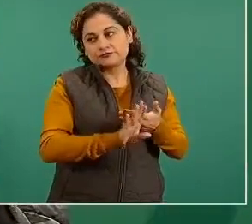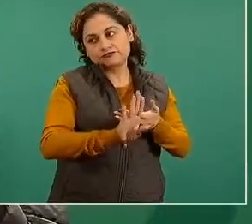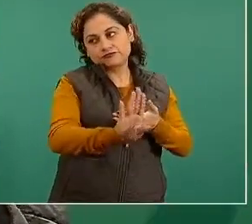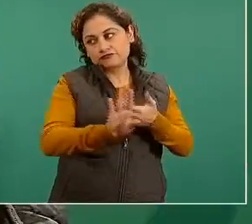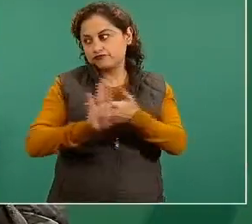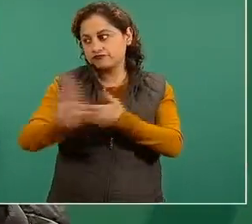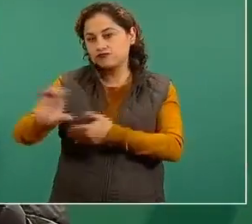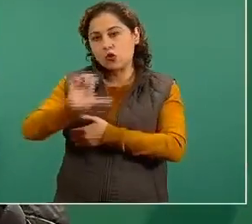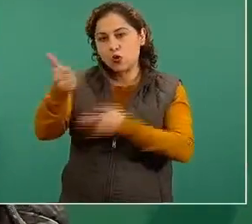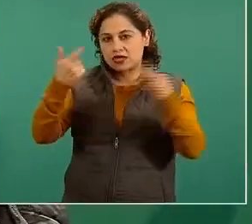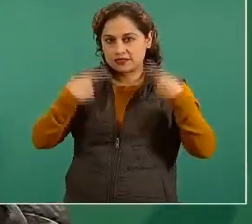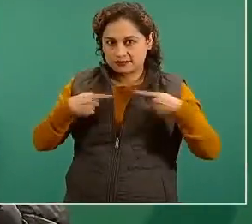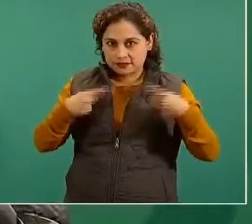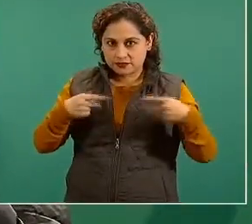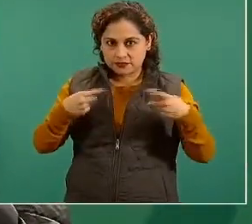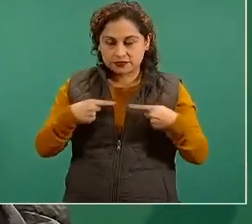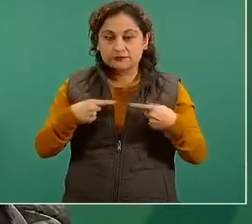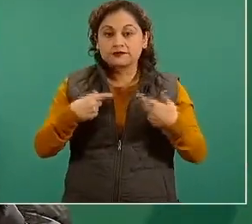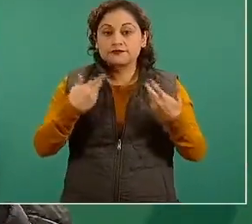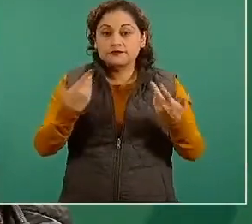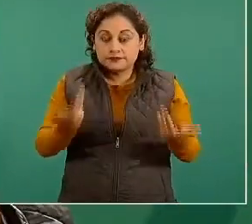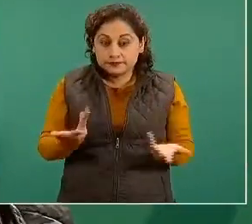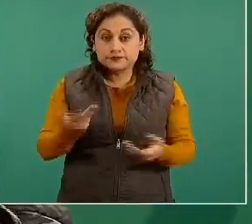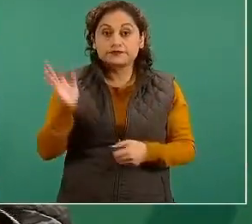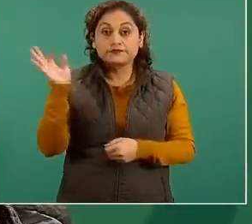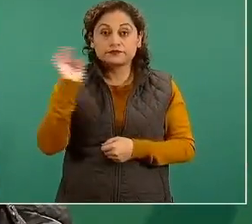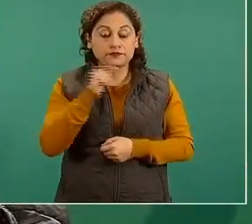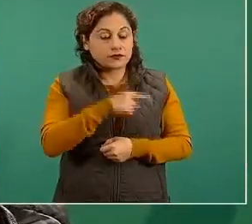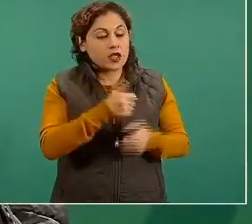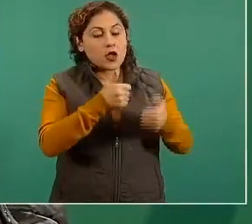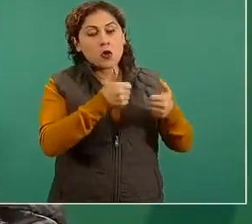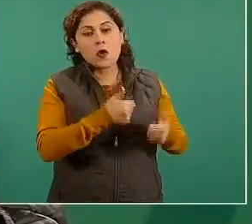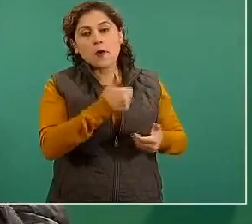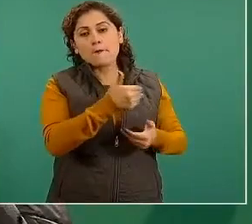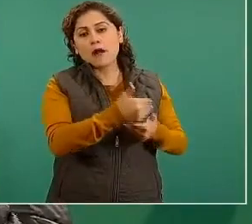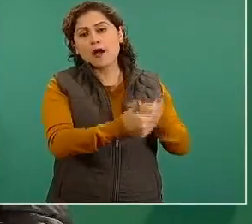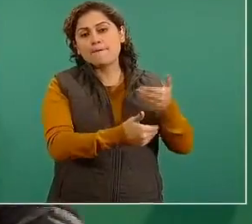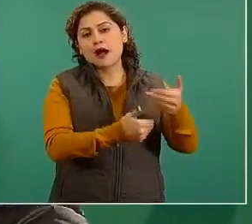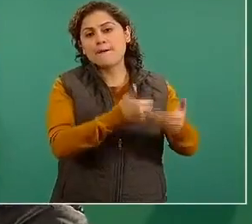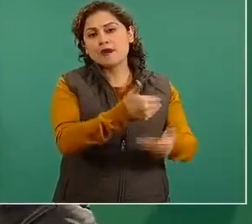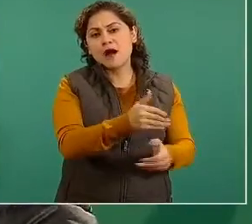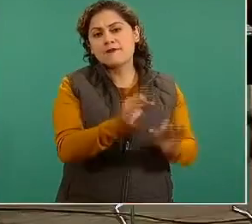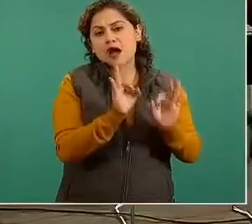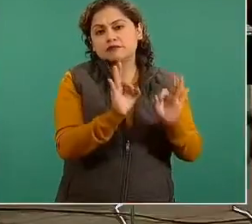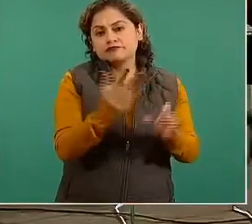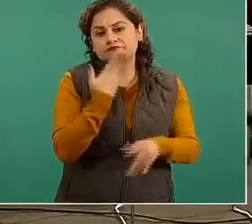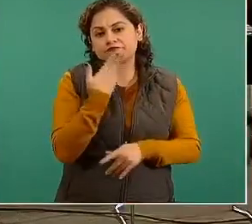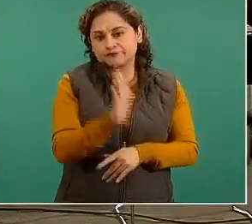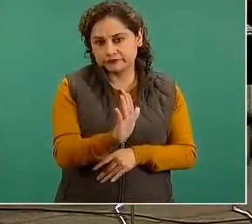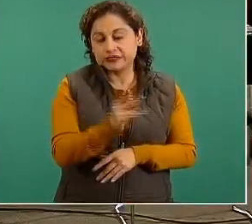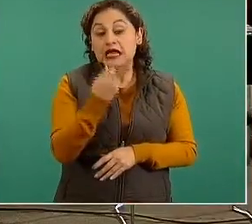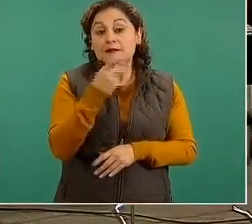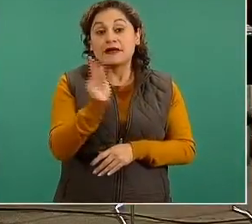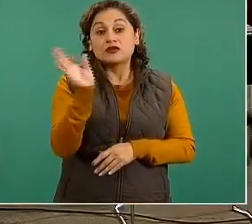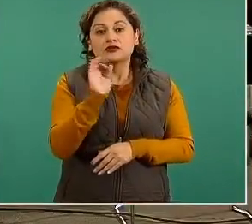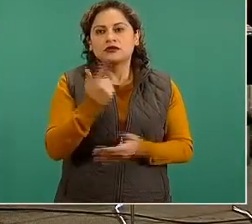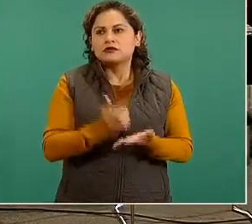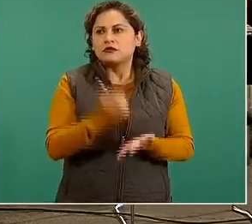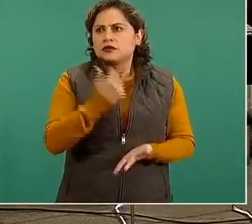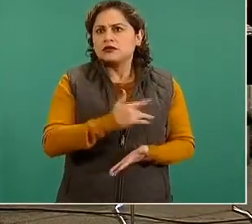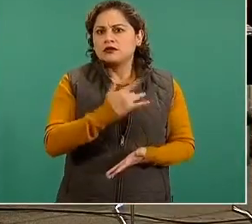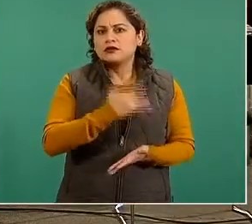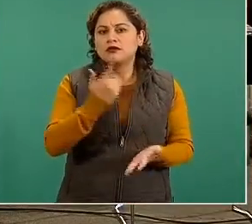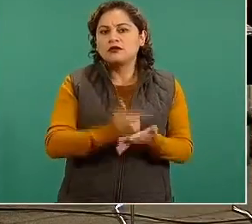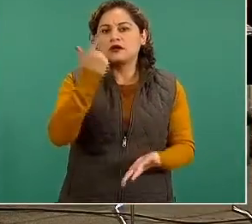llevarlo a recibir atención médica entonces ahí se le haría la prueba ya sea de PCR